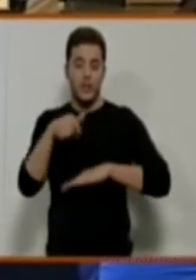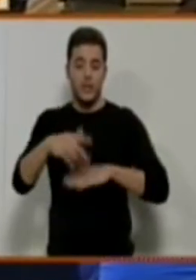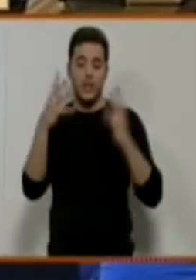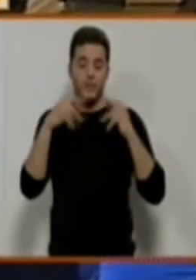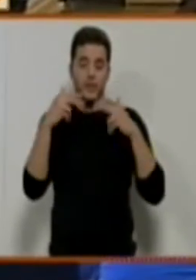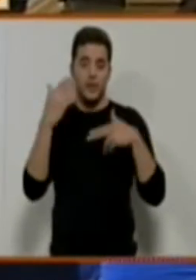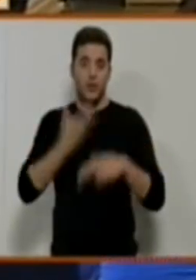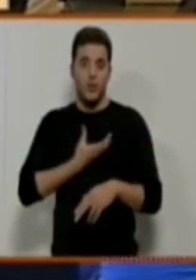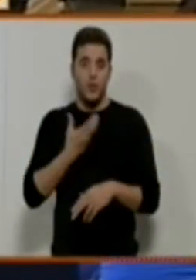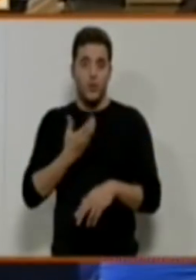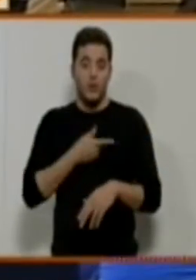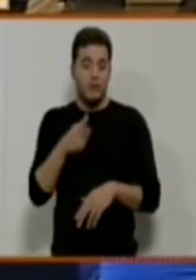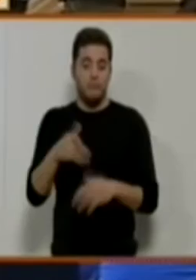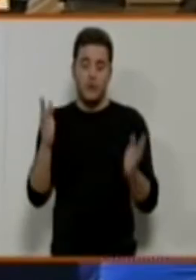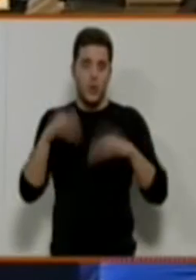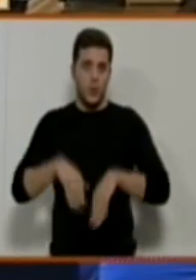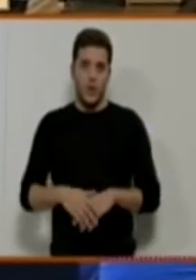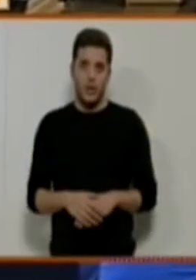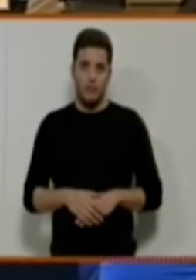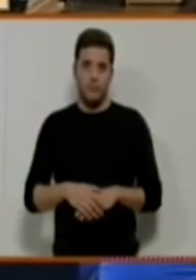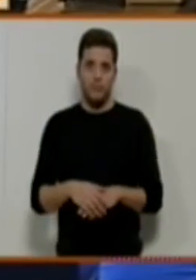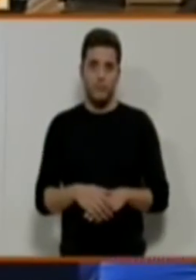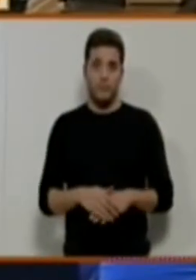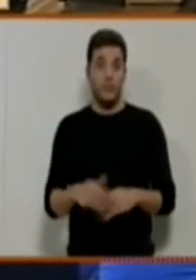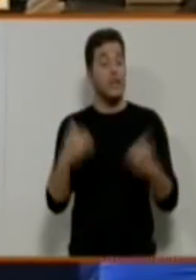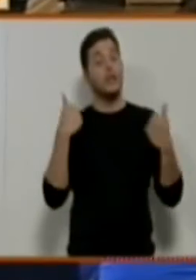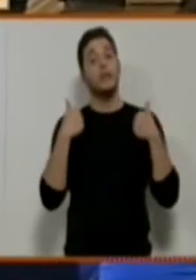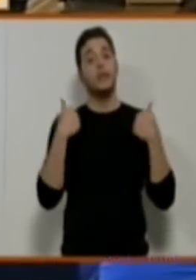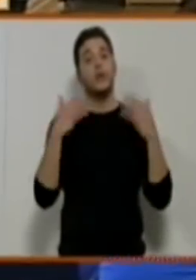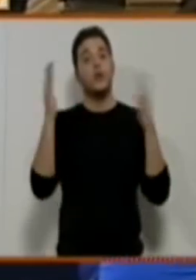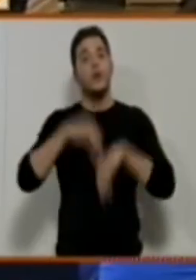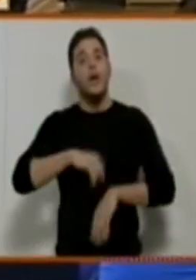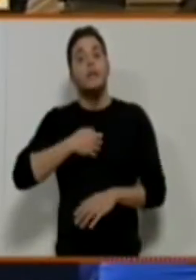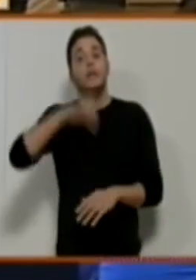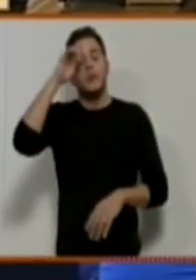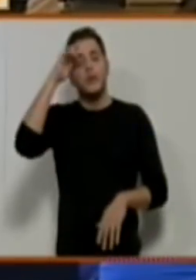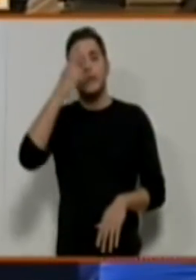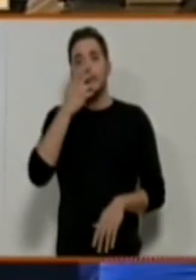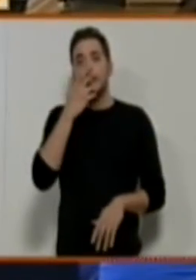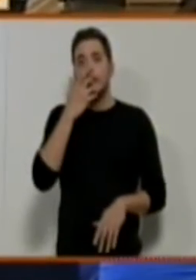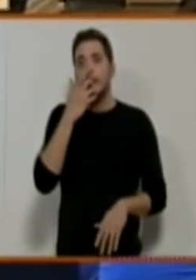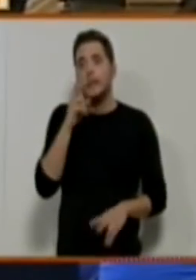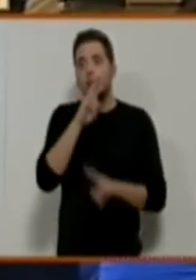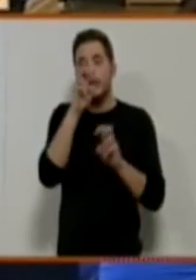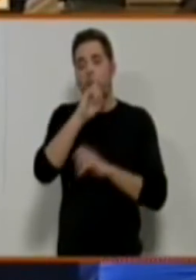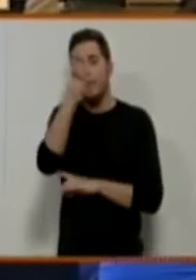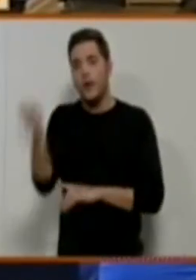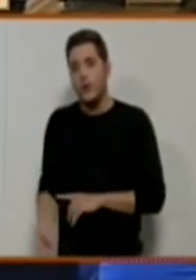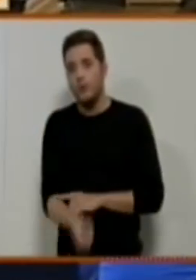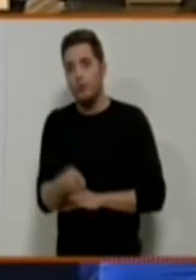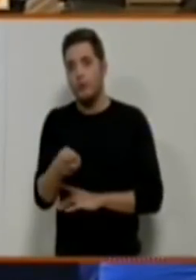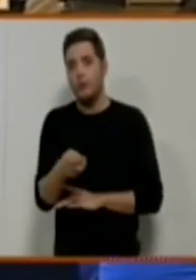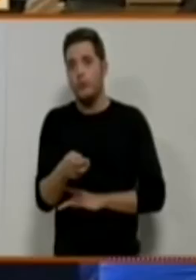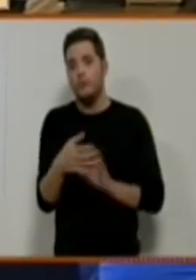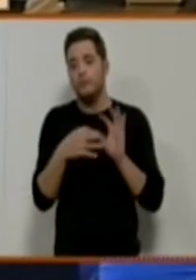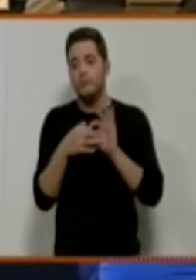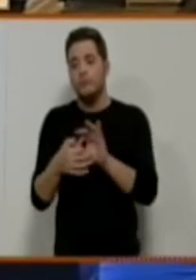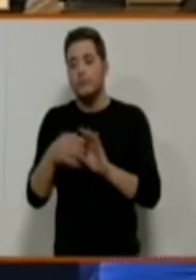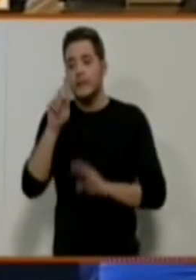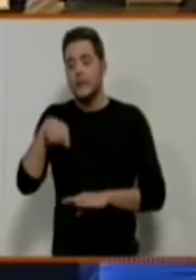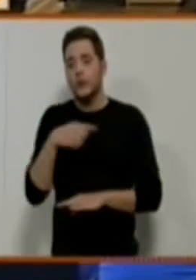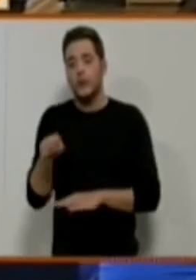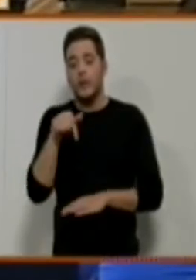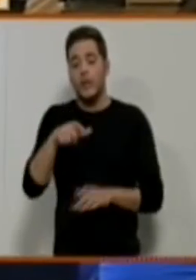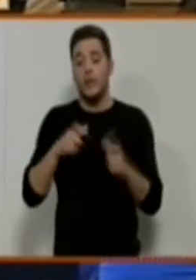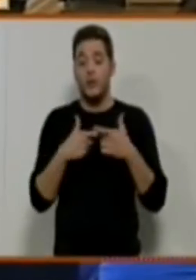local no existen esos puestos. Entonces, no sé si os referíais a alguna otra cuestión. En cuanto a la composición de la Junta de Gobierno